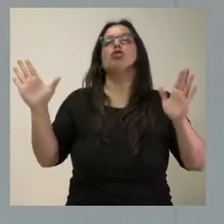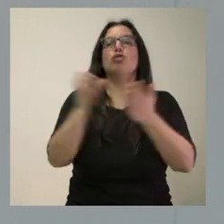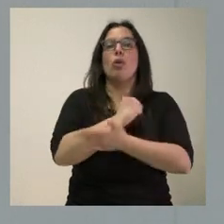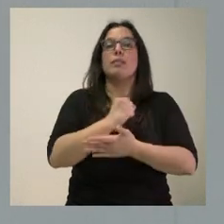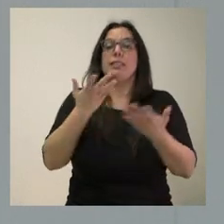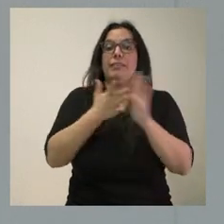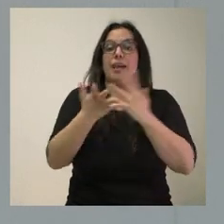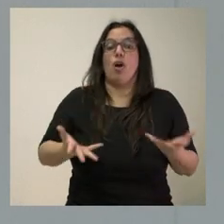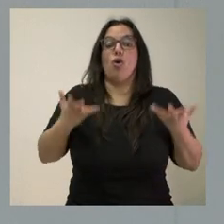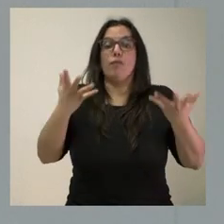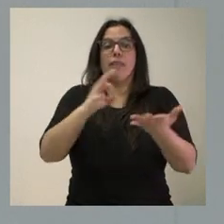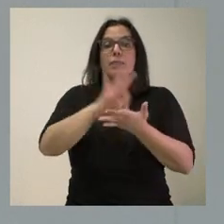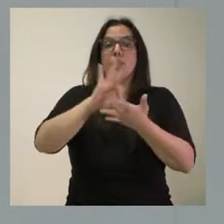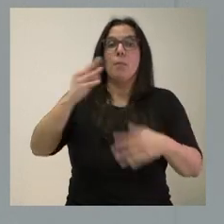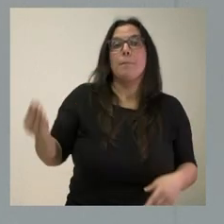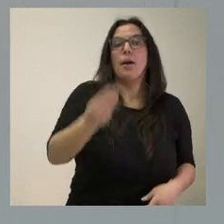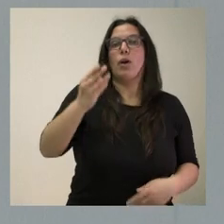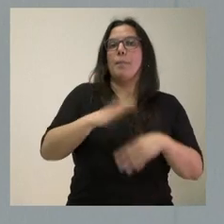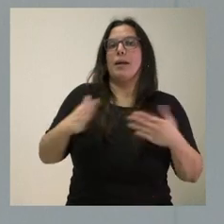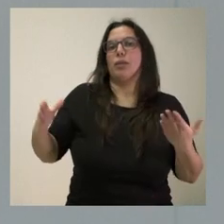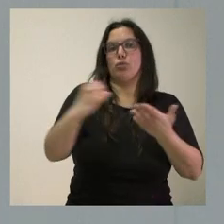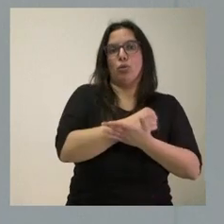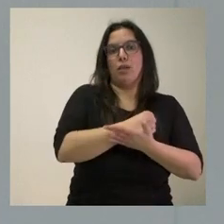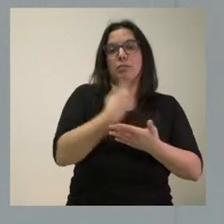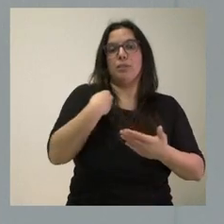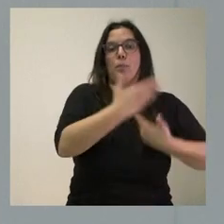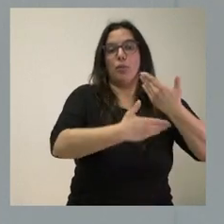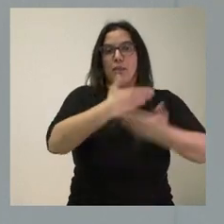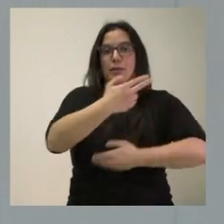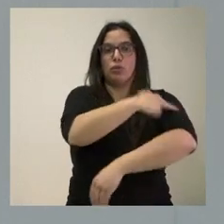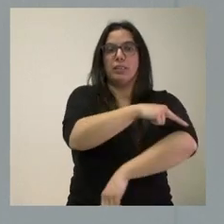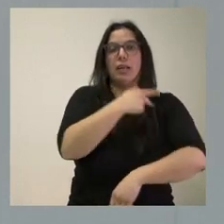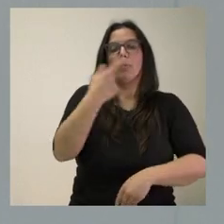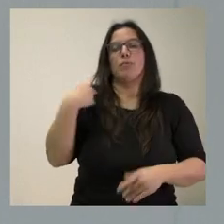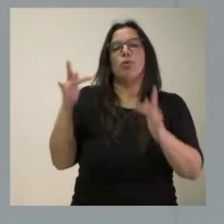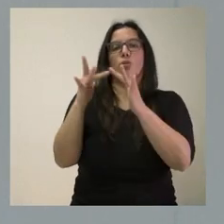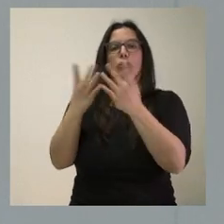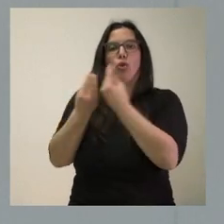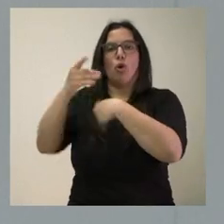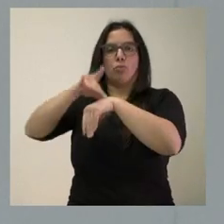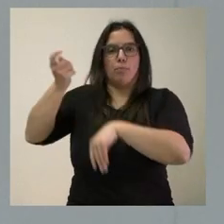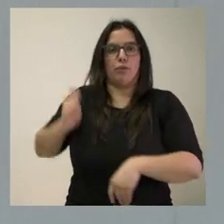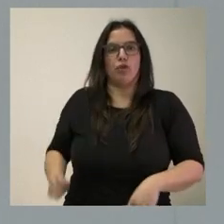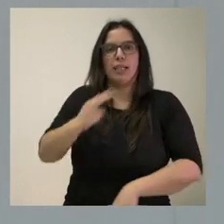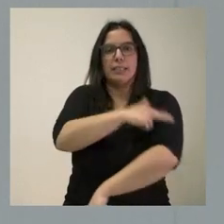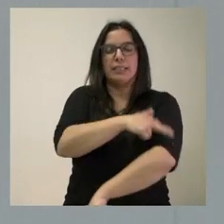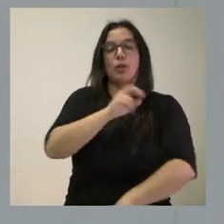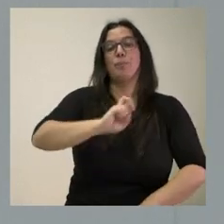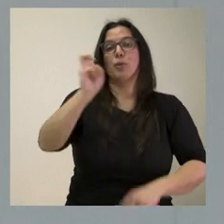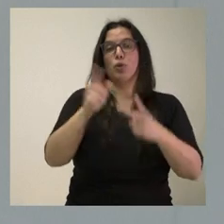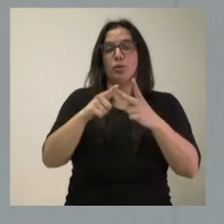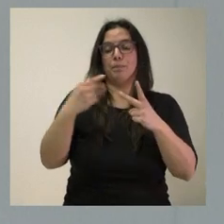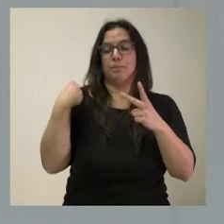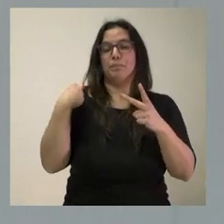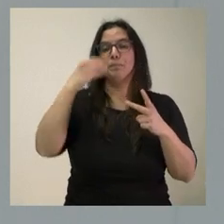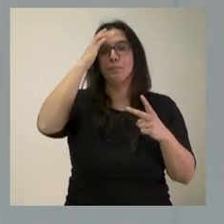para todas las mujeres embarazadas en el procedimiento sanitario y en la relación que tienen con su profesional sanitario. Y la segunda cuestión, nosotros dejamos